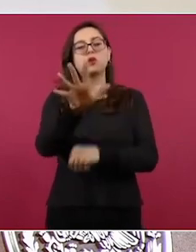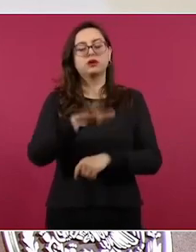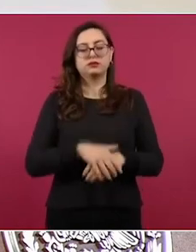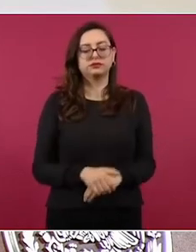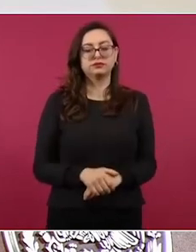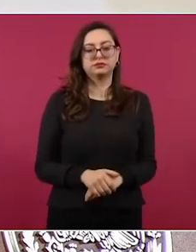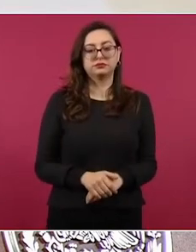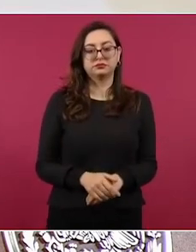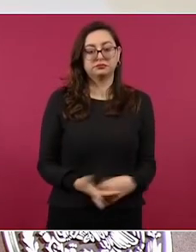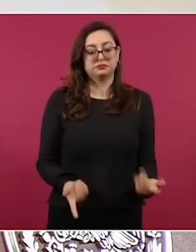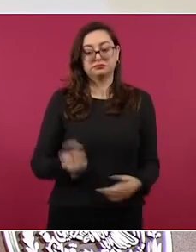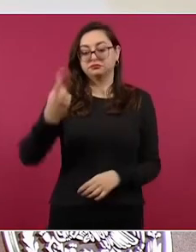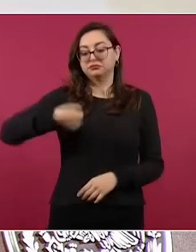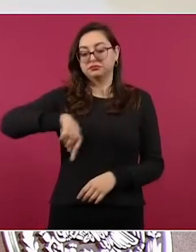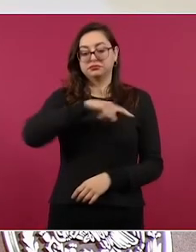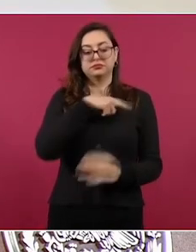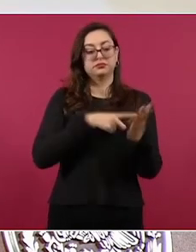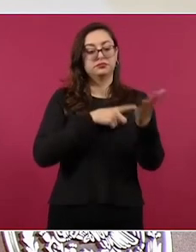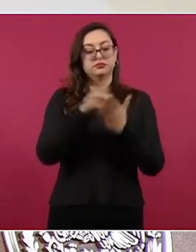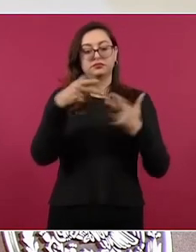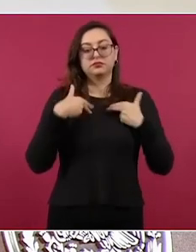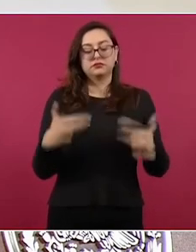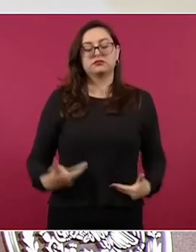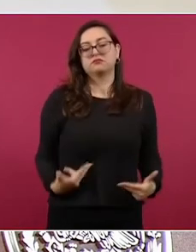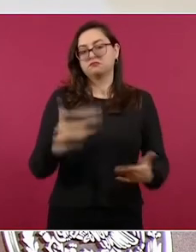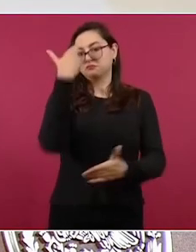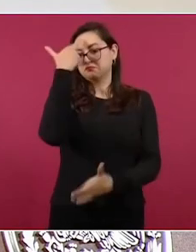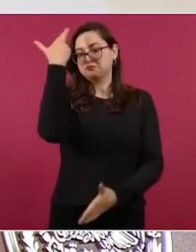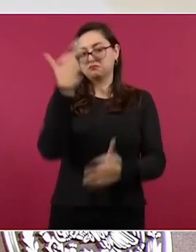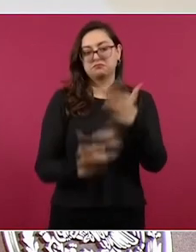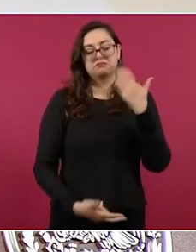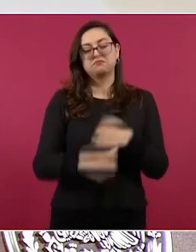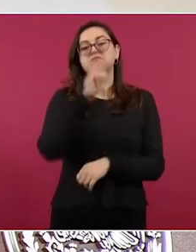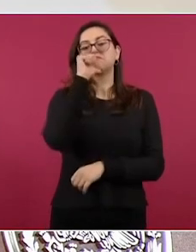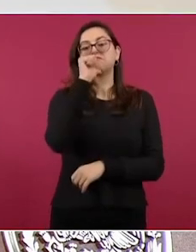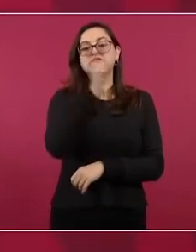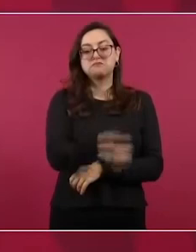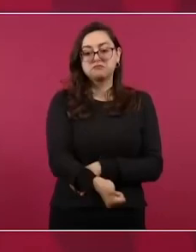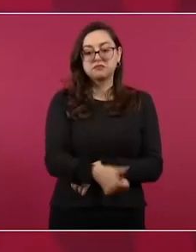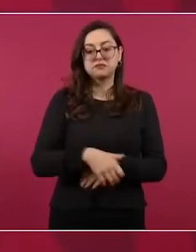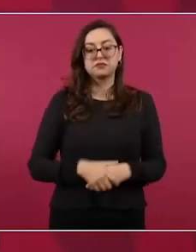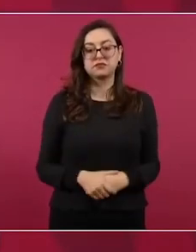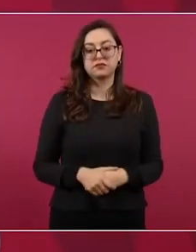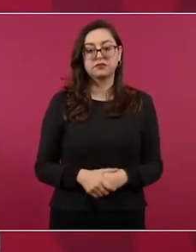antes, yo